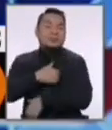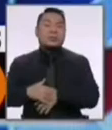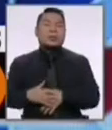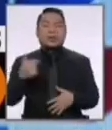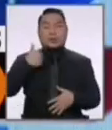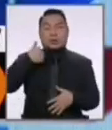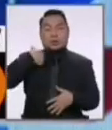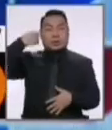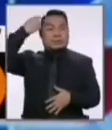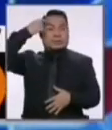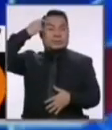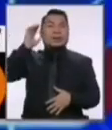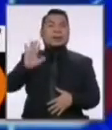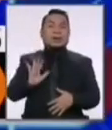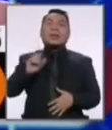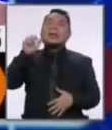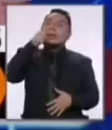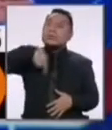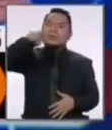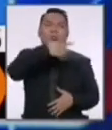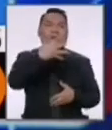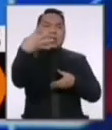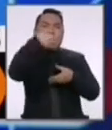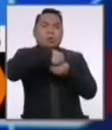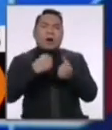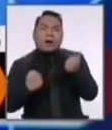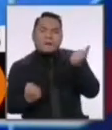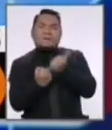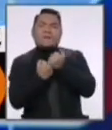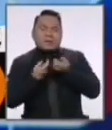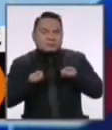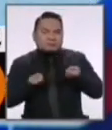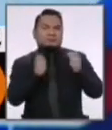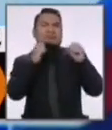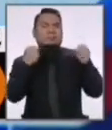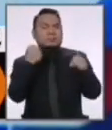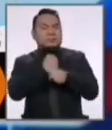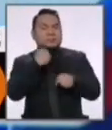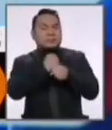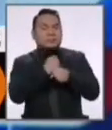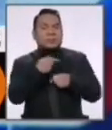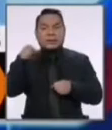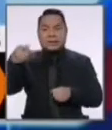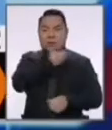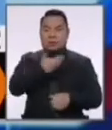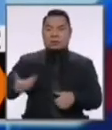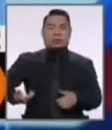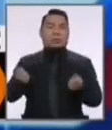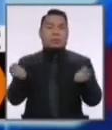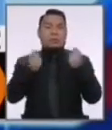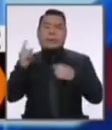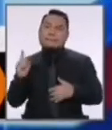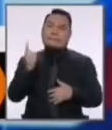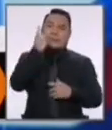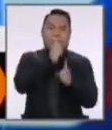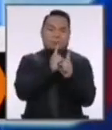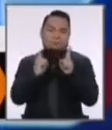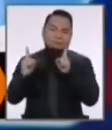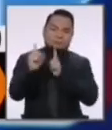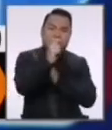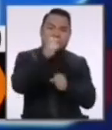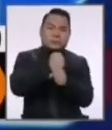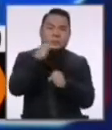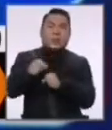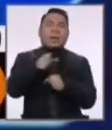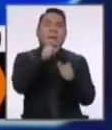considero que tenemos que sumar esfuerzos. Desde el gobierno se tiene que priorizar a la primera línea y a la